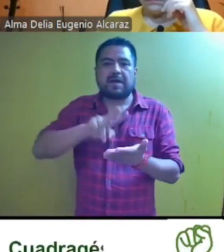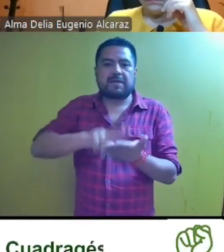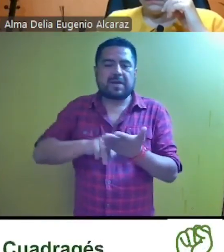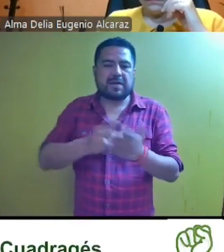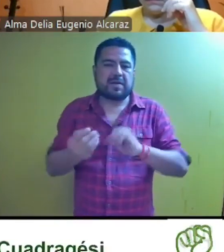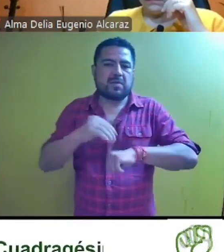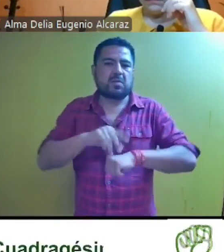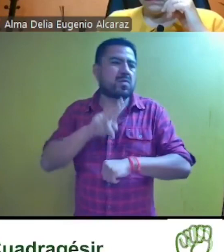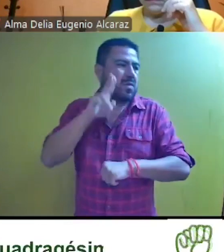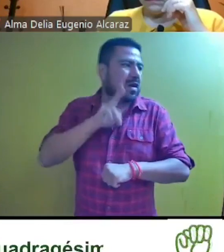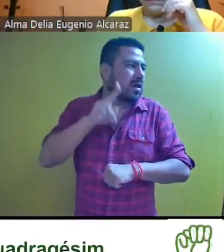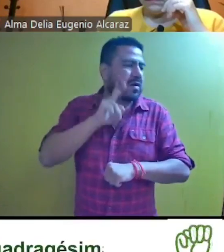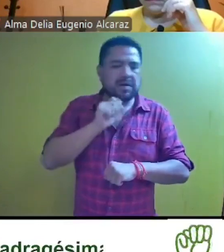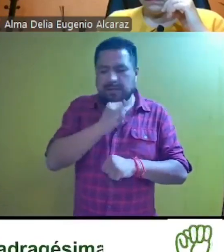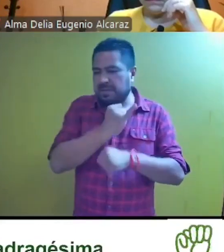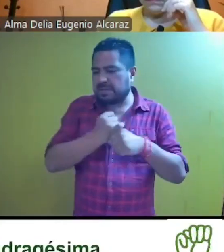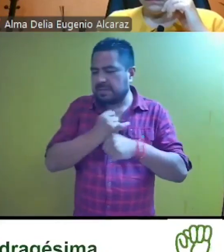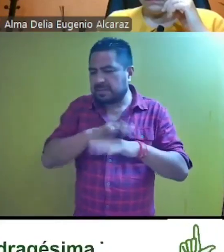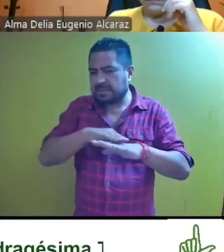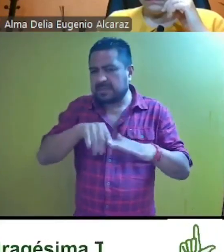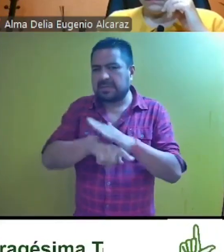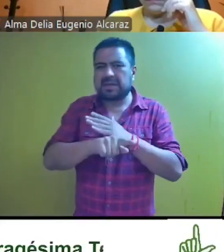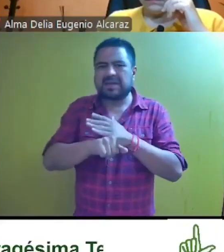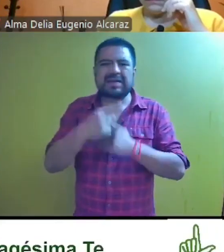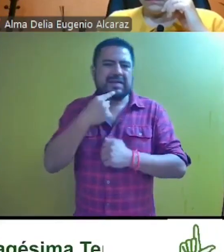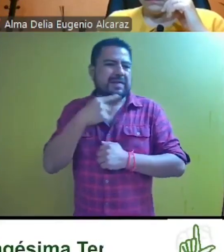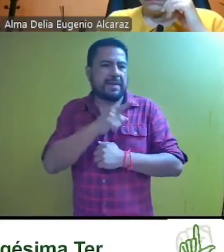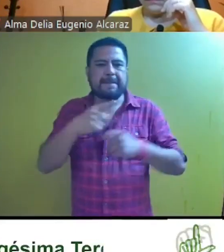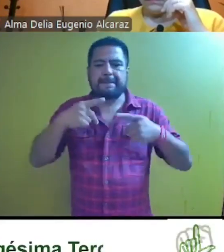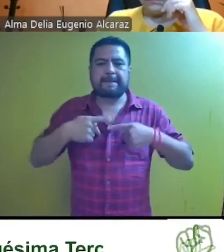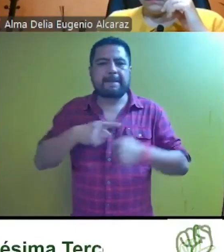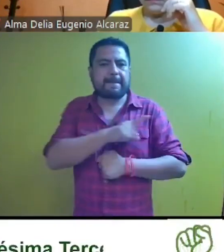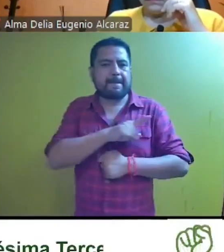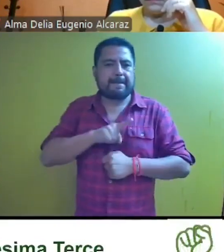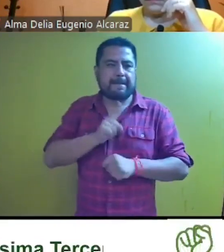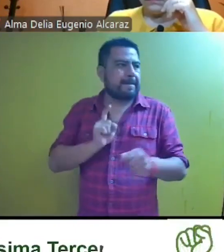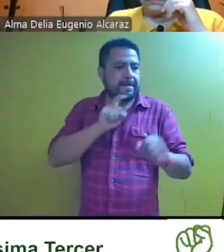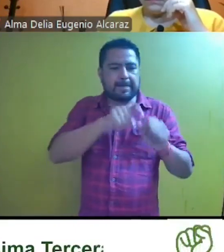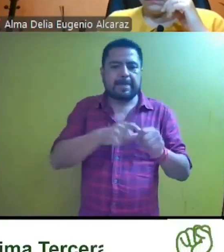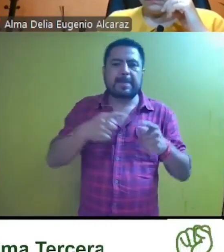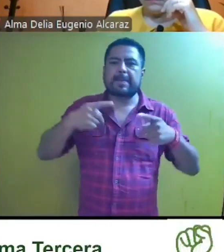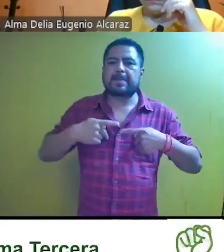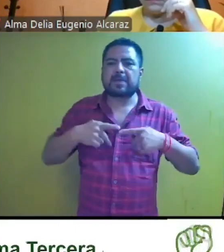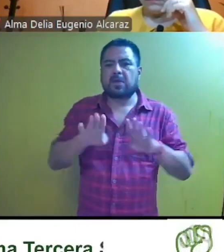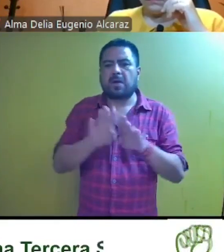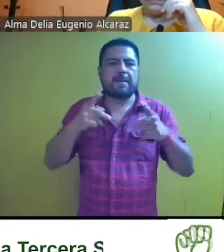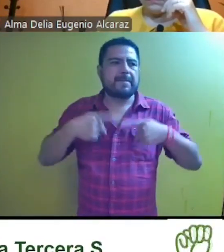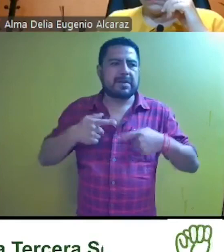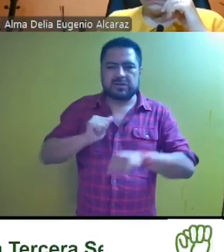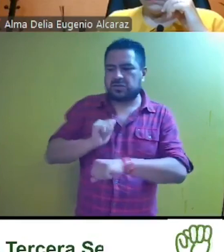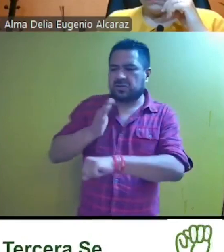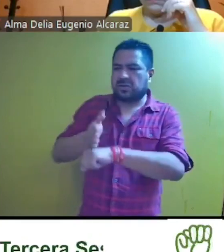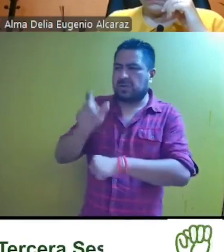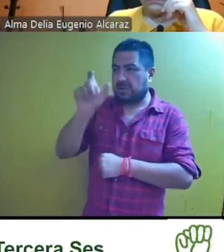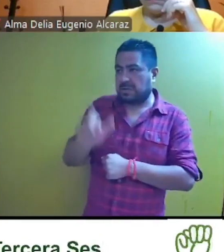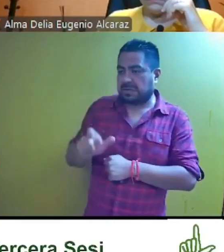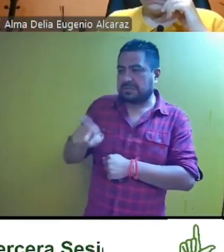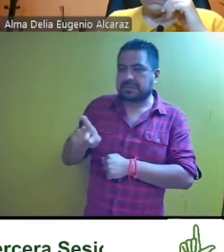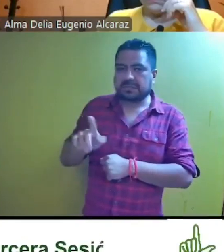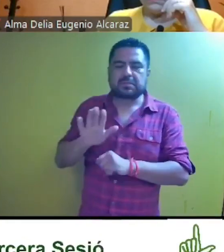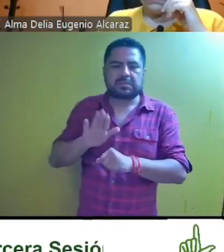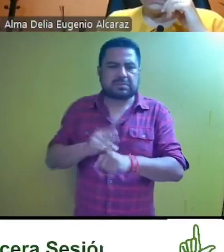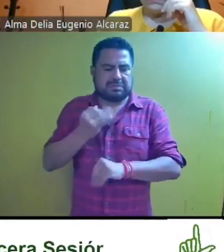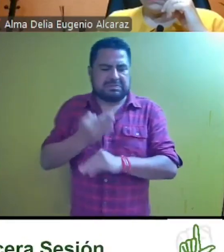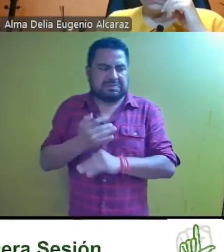aportadas y análisis de los elementos de la queja y que se debió inscribir a la denunciada como persona sancionada, lo que le causa